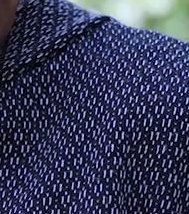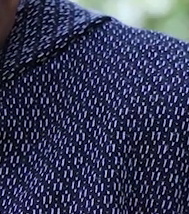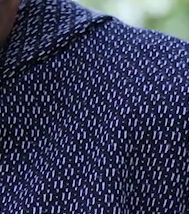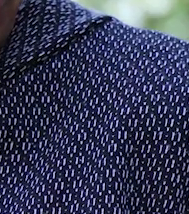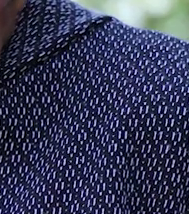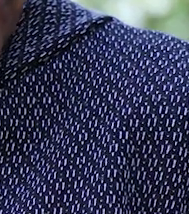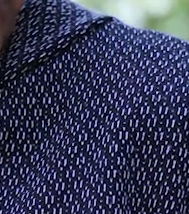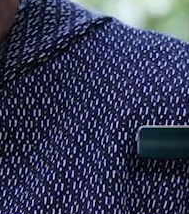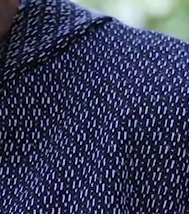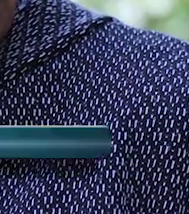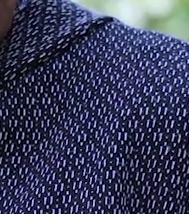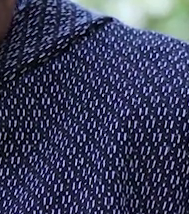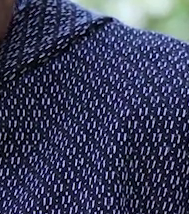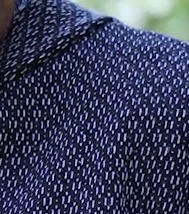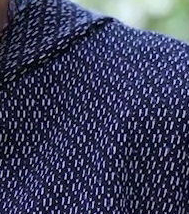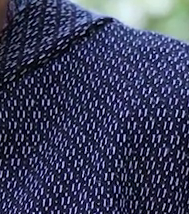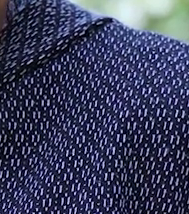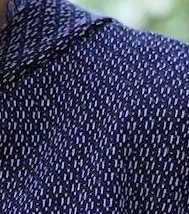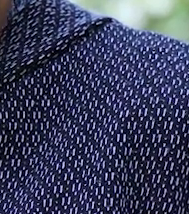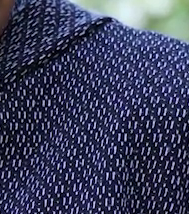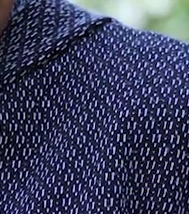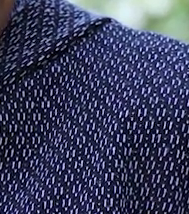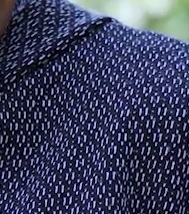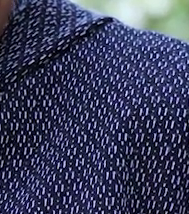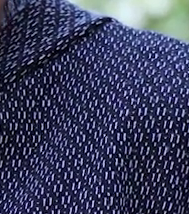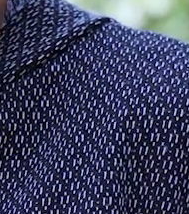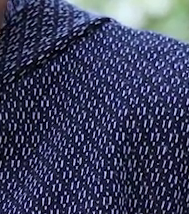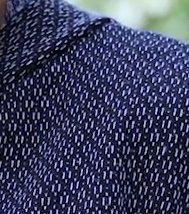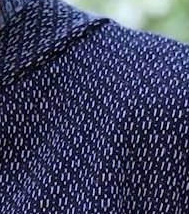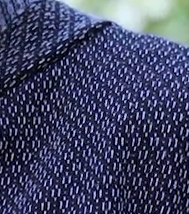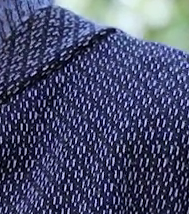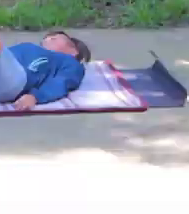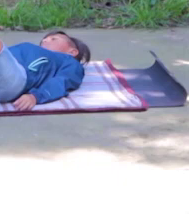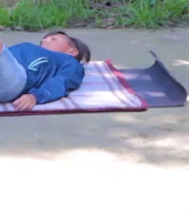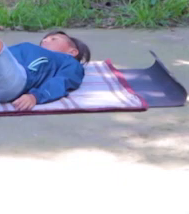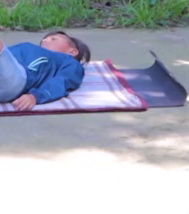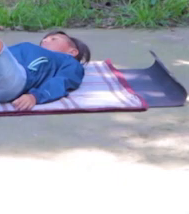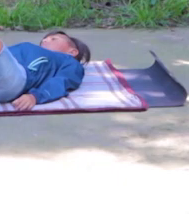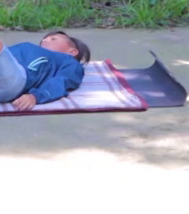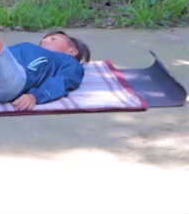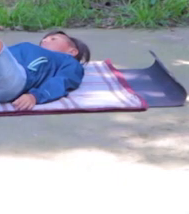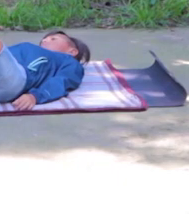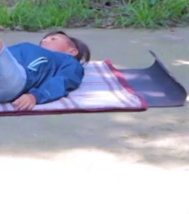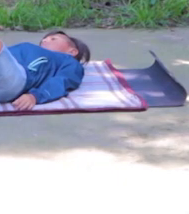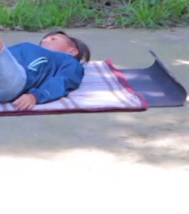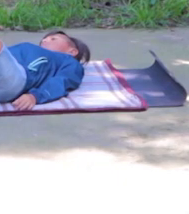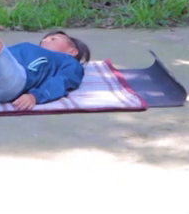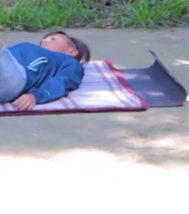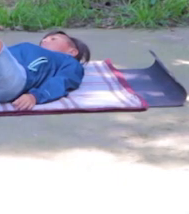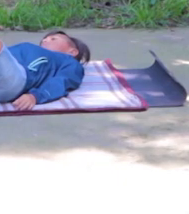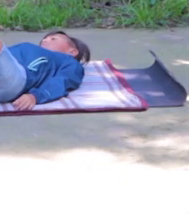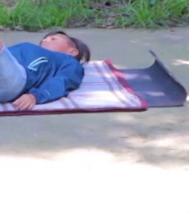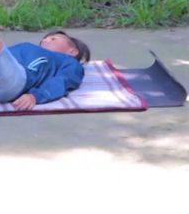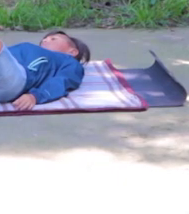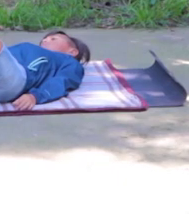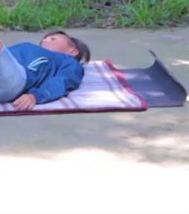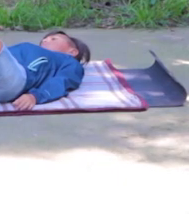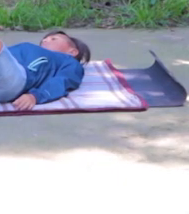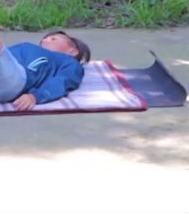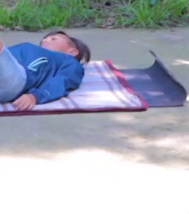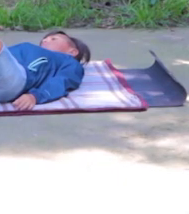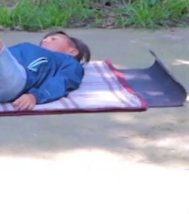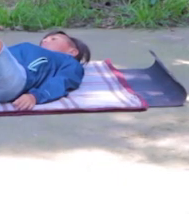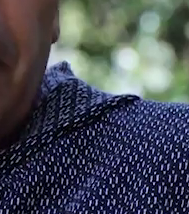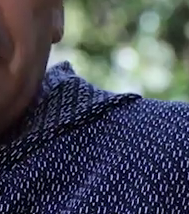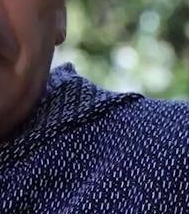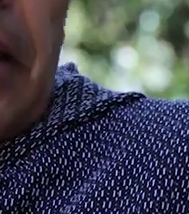acostar con, flexionando las rodillas, las plantas de los pies totalmente en el suelo y lo que